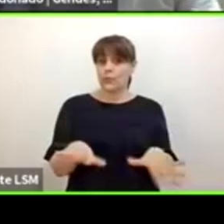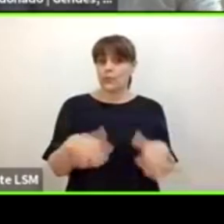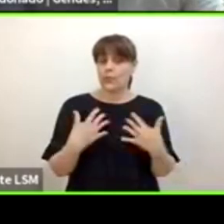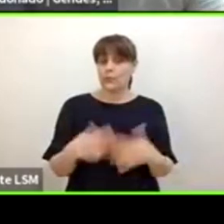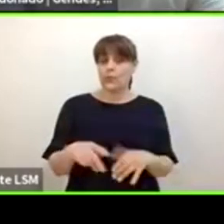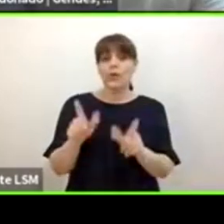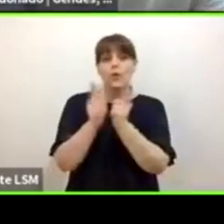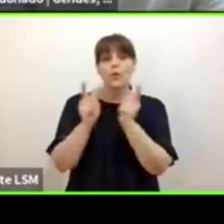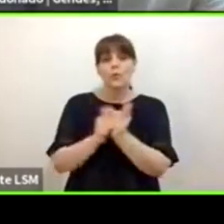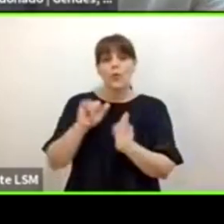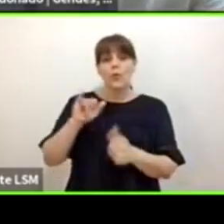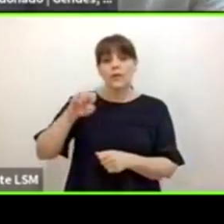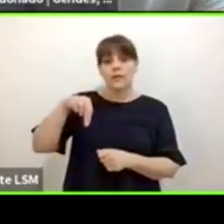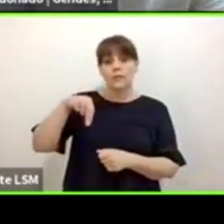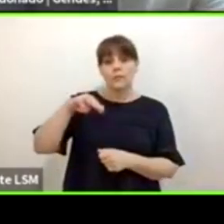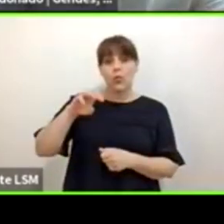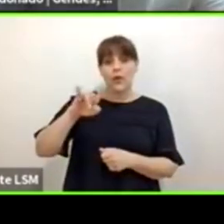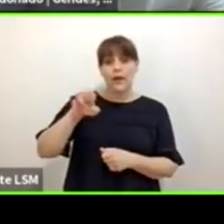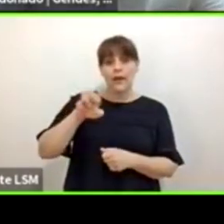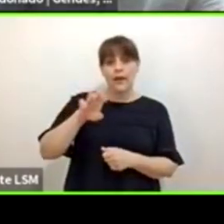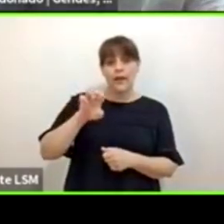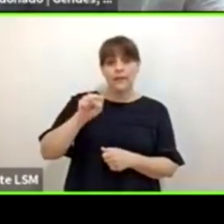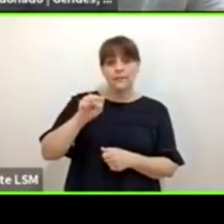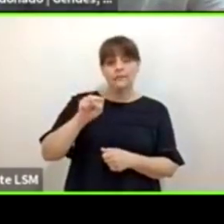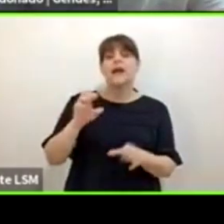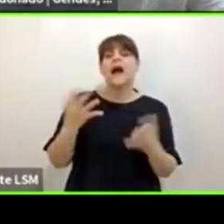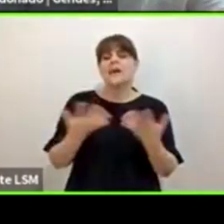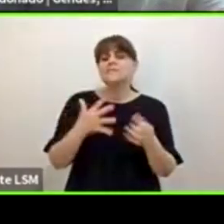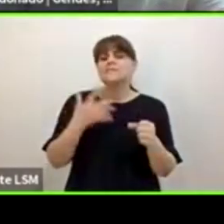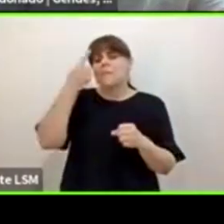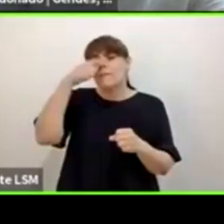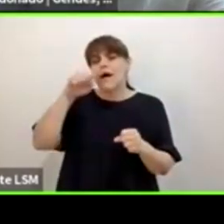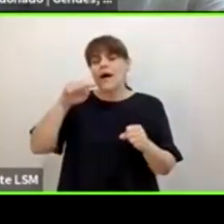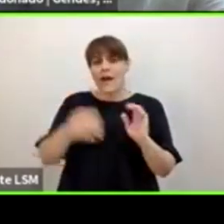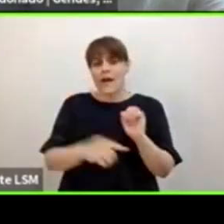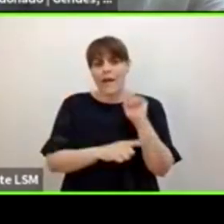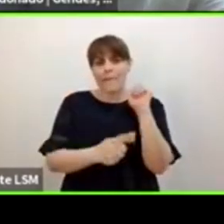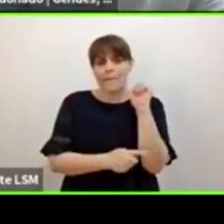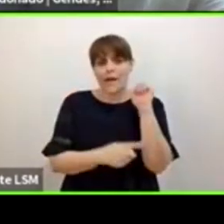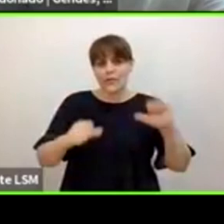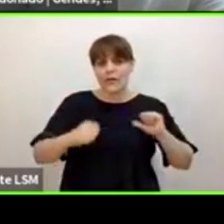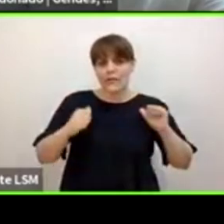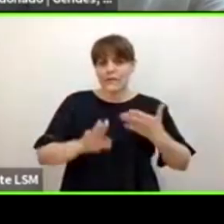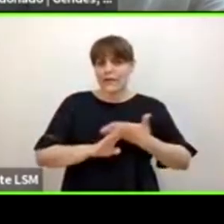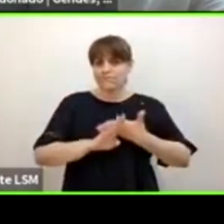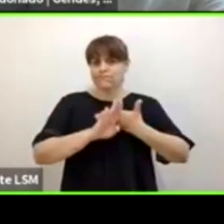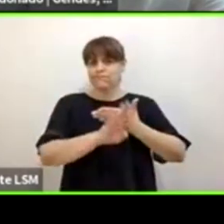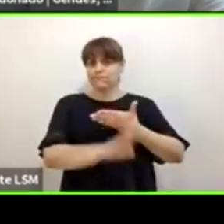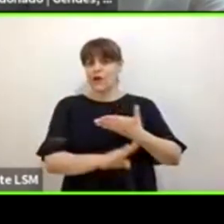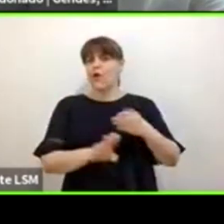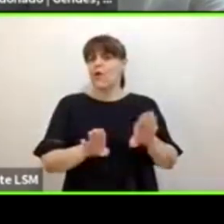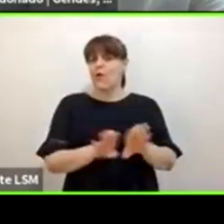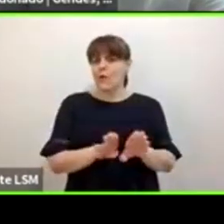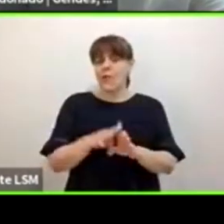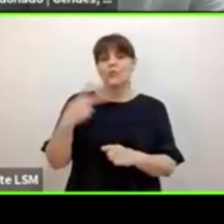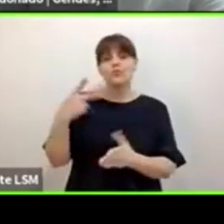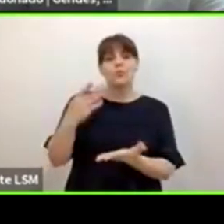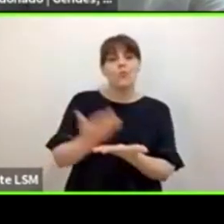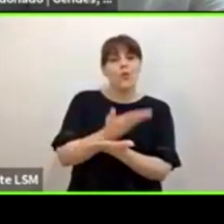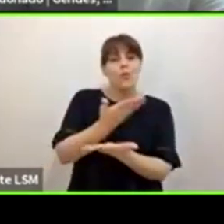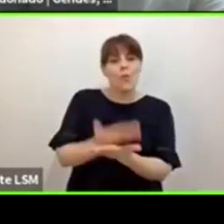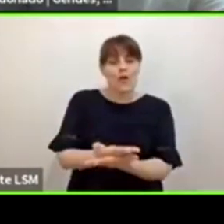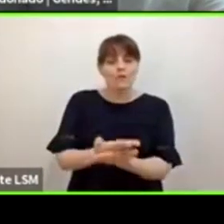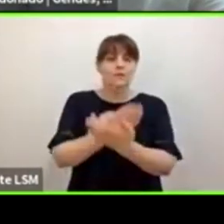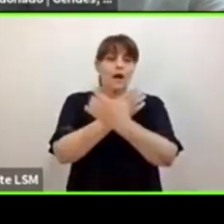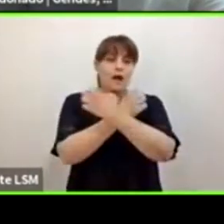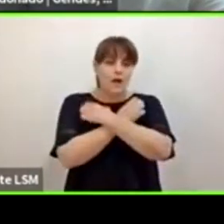para prevenir el embarazo adolescente y la apuesta por un desarrollo educativo y un modelo educativo mucho más